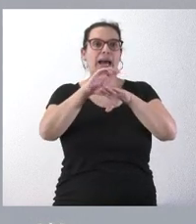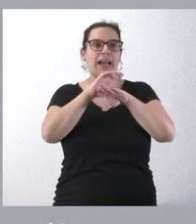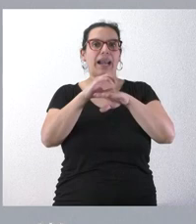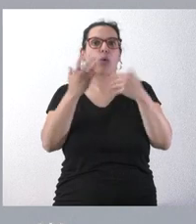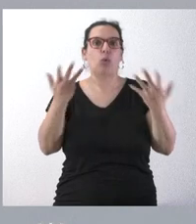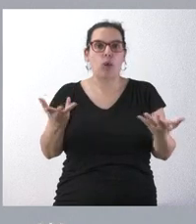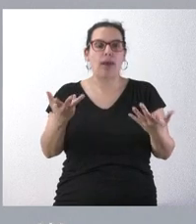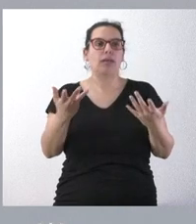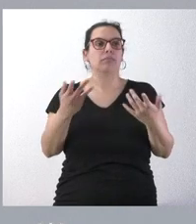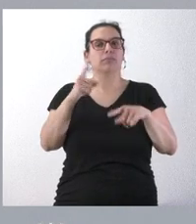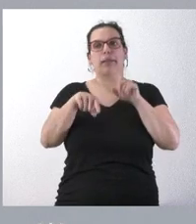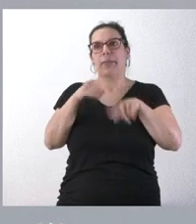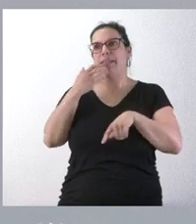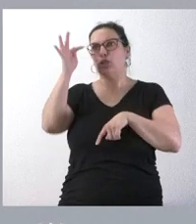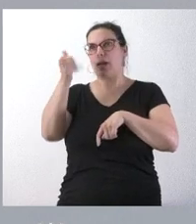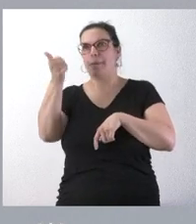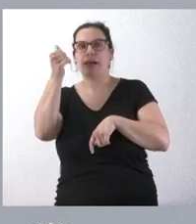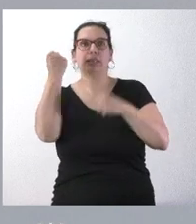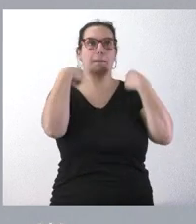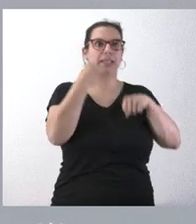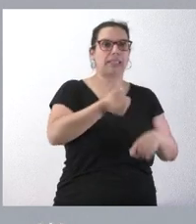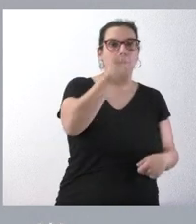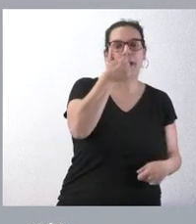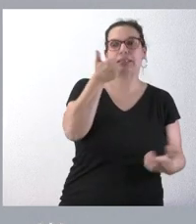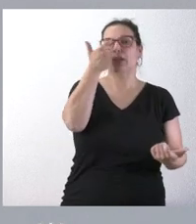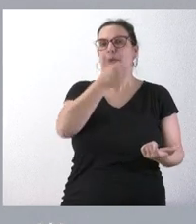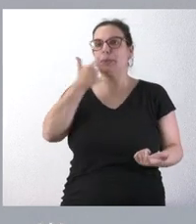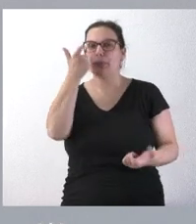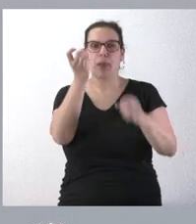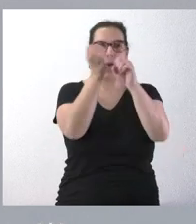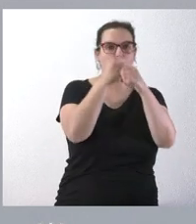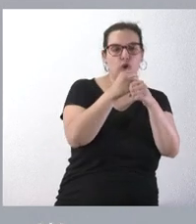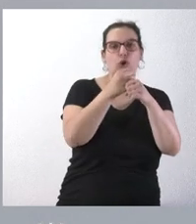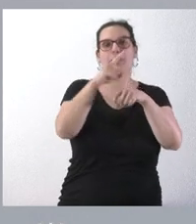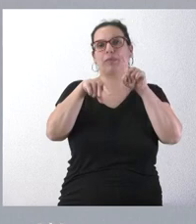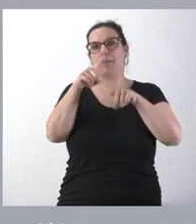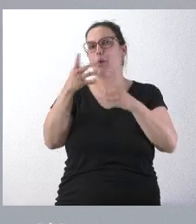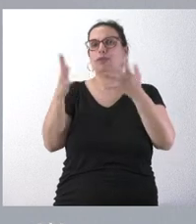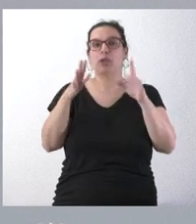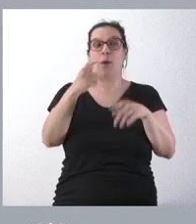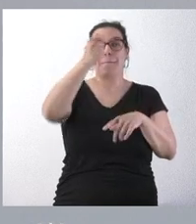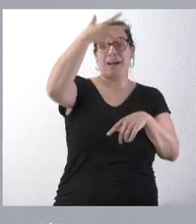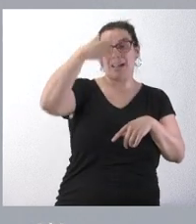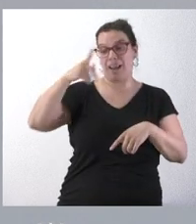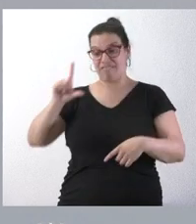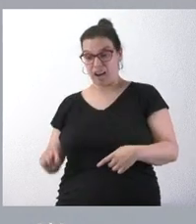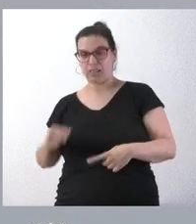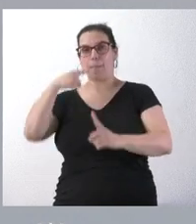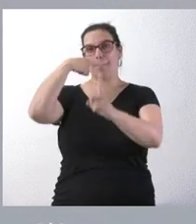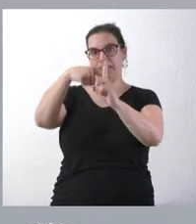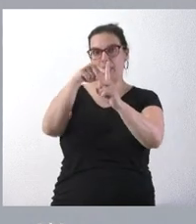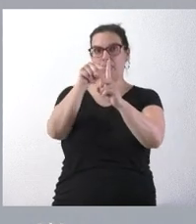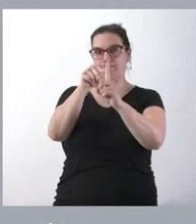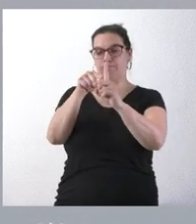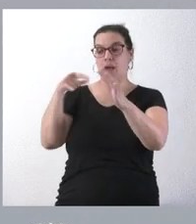carreras de humanidades, del tiempo de utilización de los laboratorios, pero son valores medios. Estaríamos, por tanto, en un proceso durante